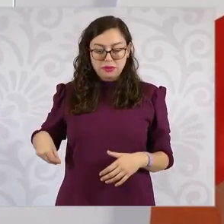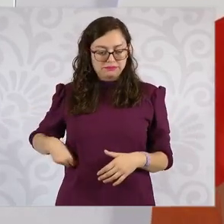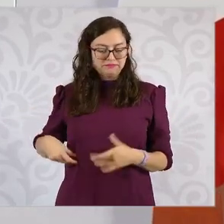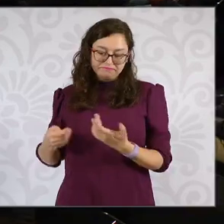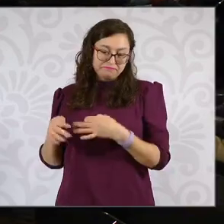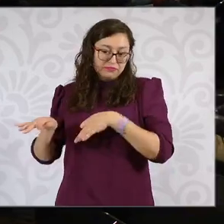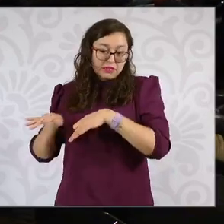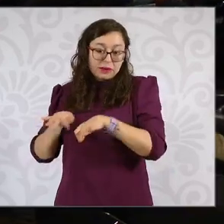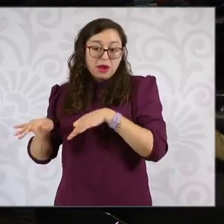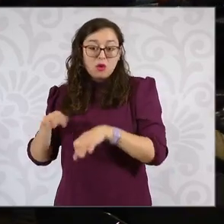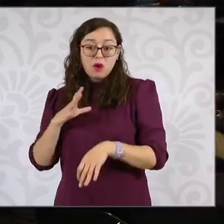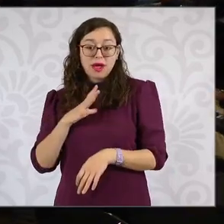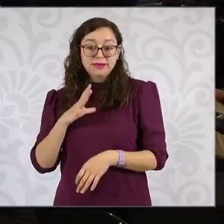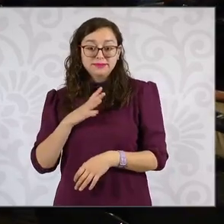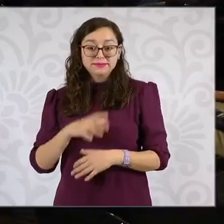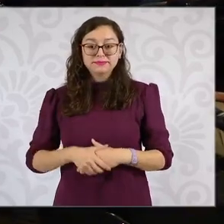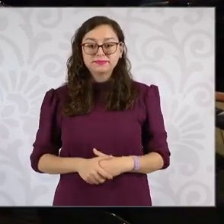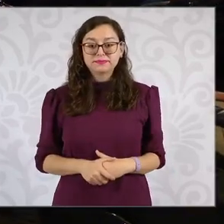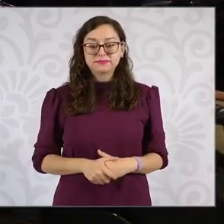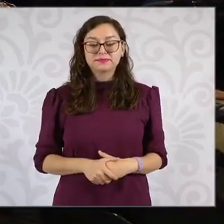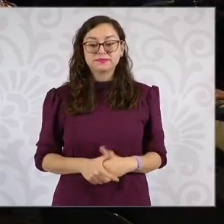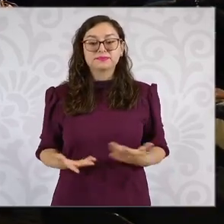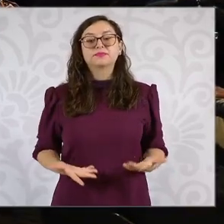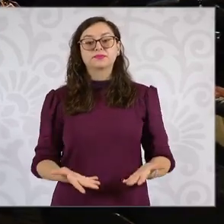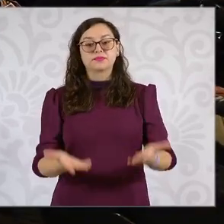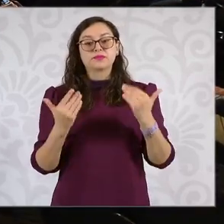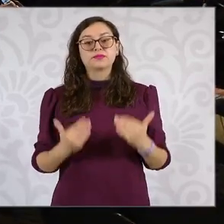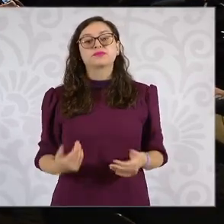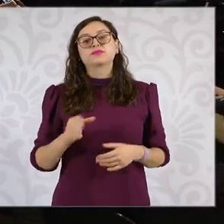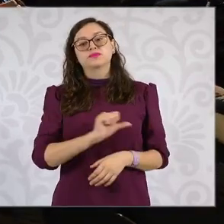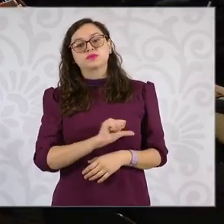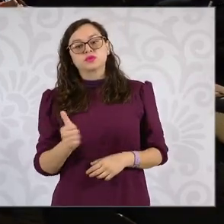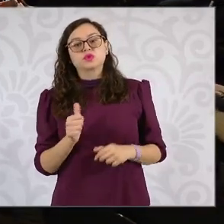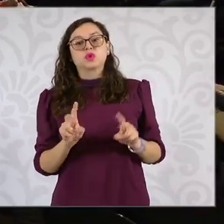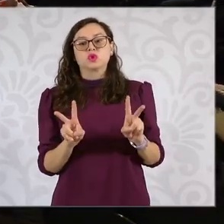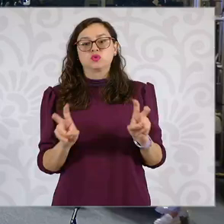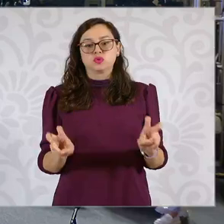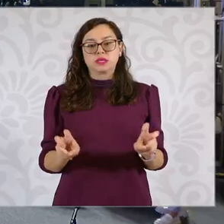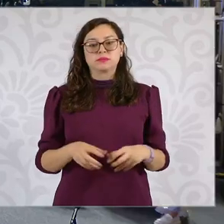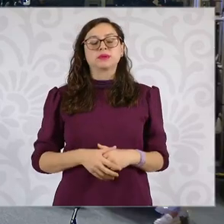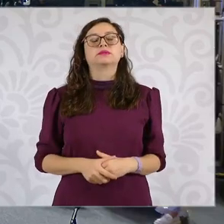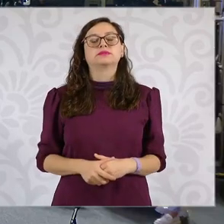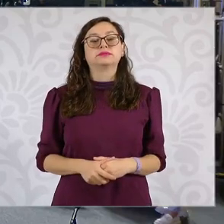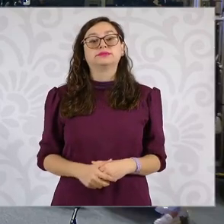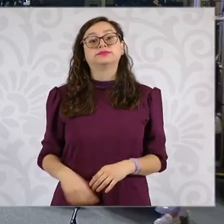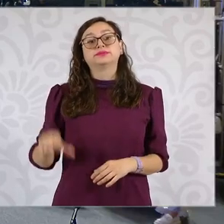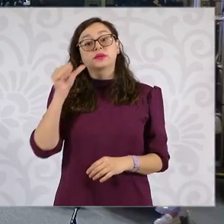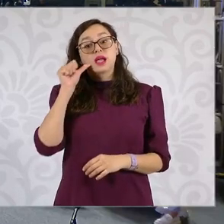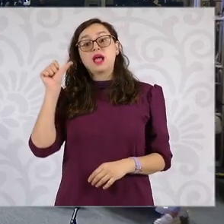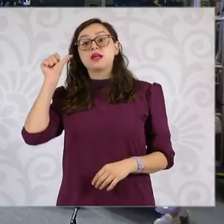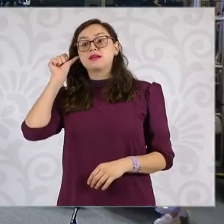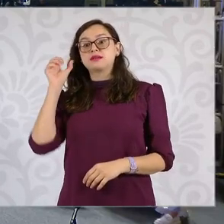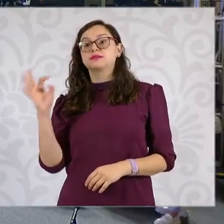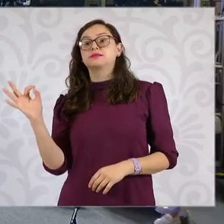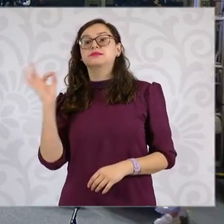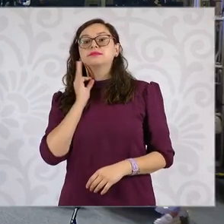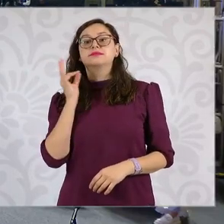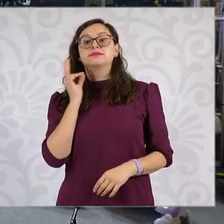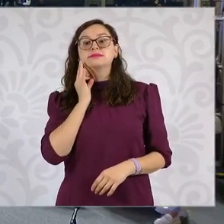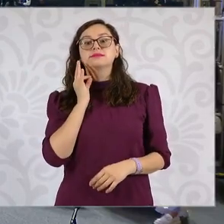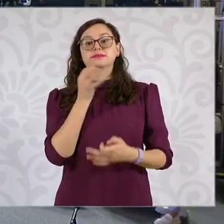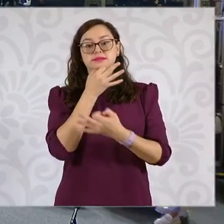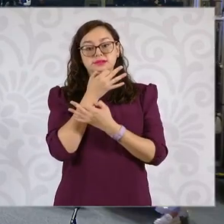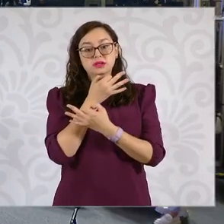otros. Muchas gracias. En otro tema, presidenta, ayer la fiscalía dio a conocer que Héctor